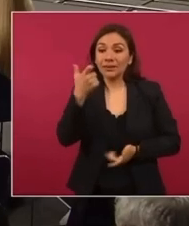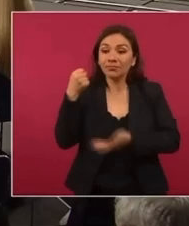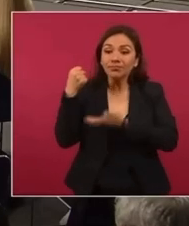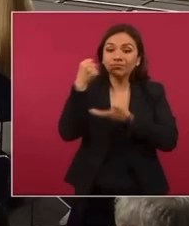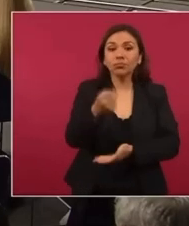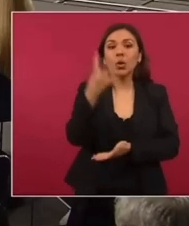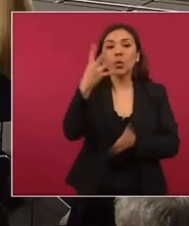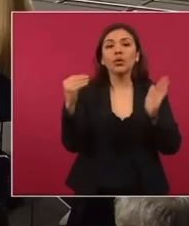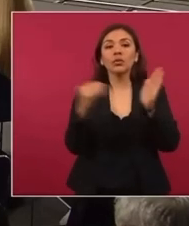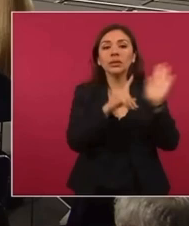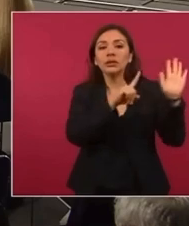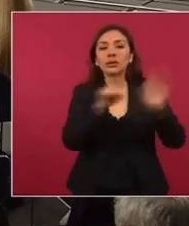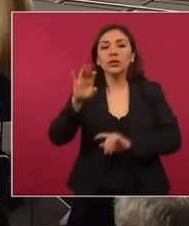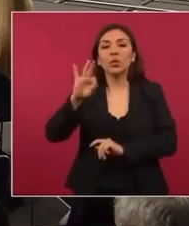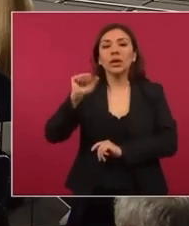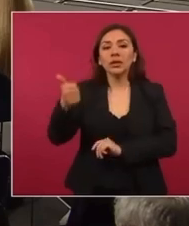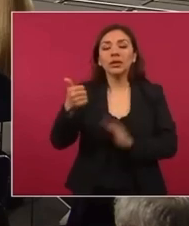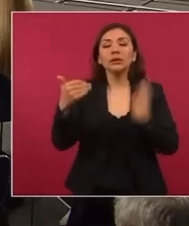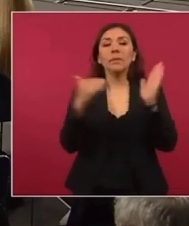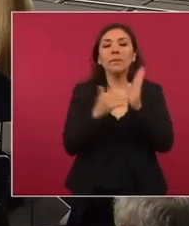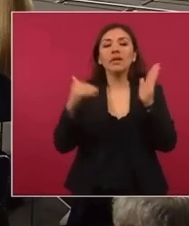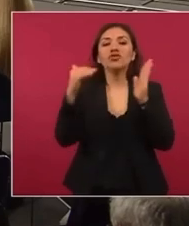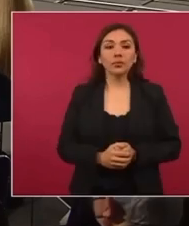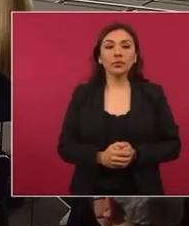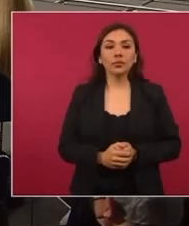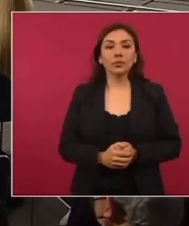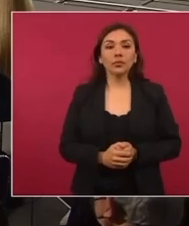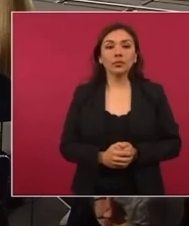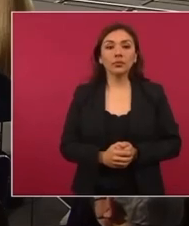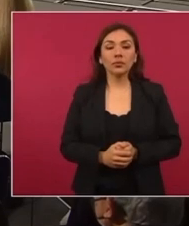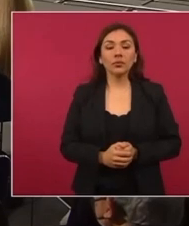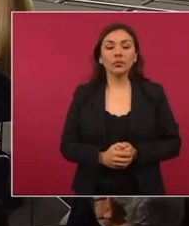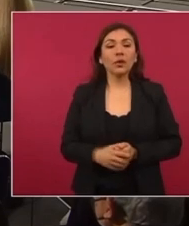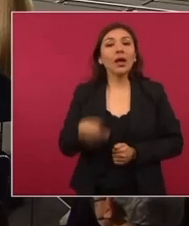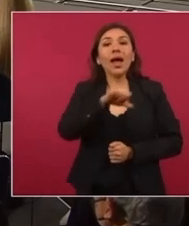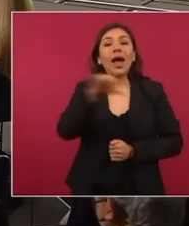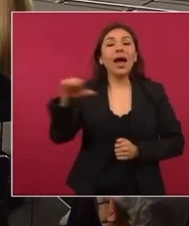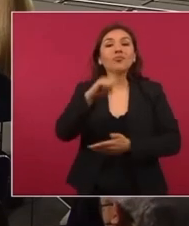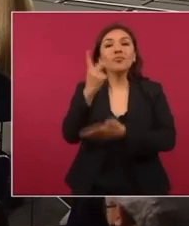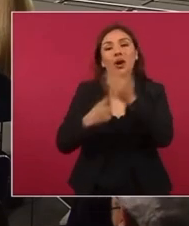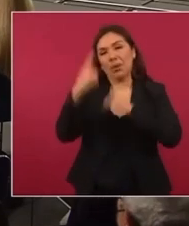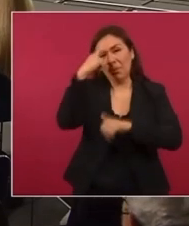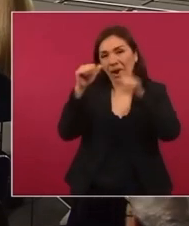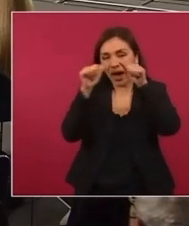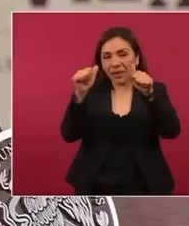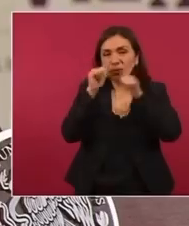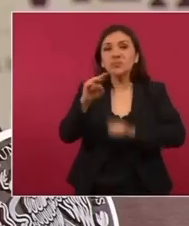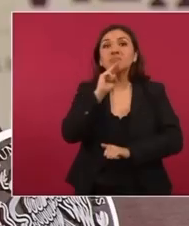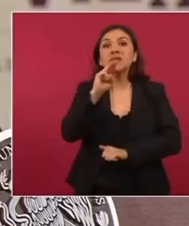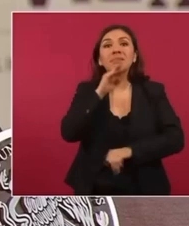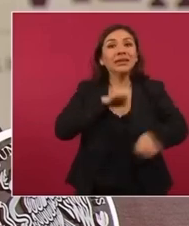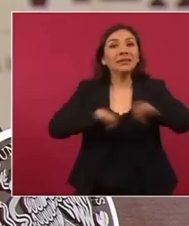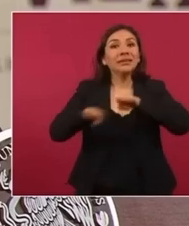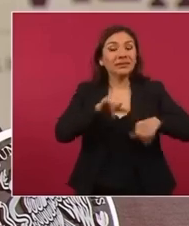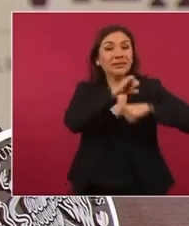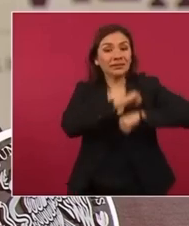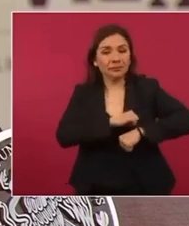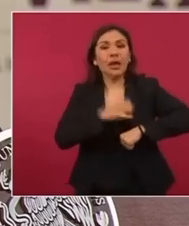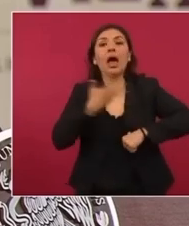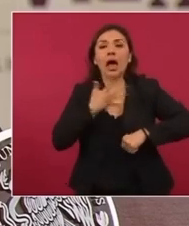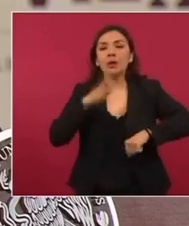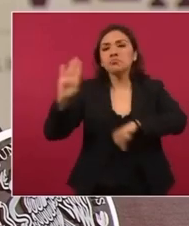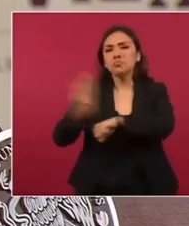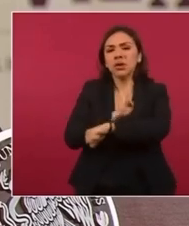es de cuatro mil ciento cuarenta y seis millones de pesos. En el caso del programa de madres trabajadoras estamos beneficiando a